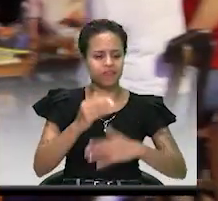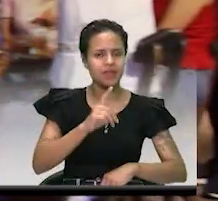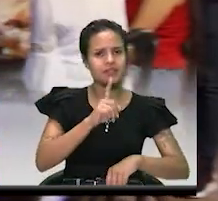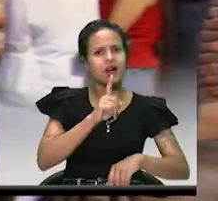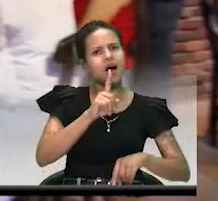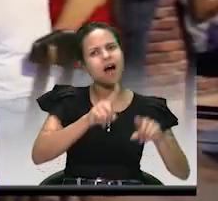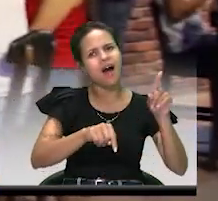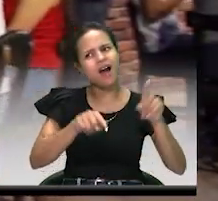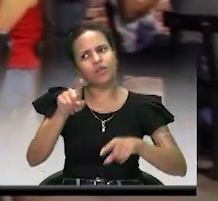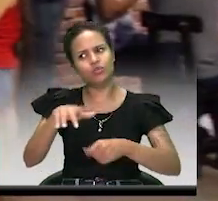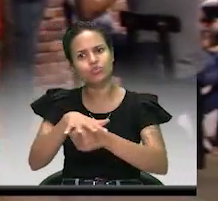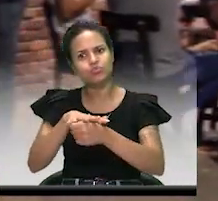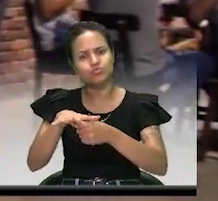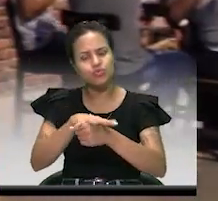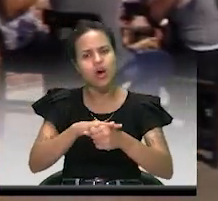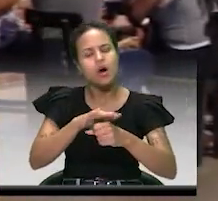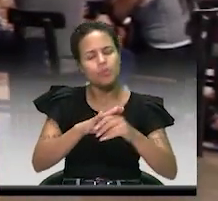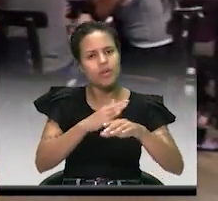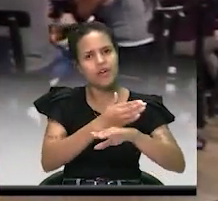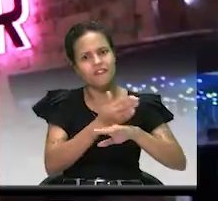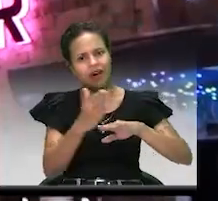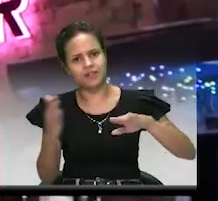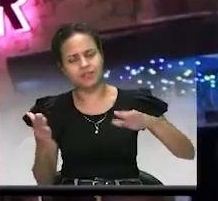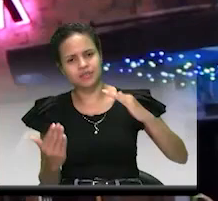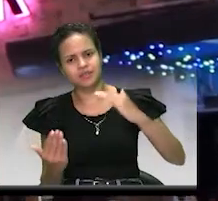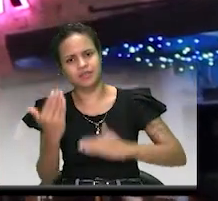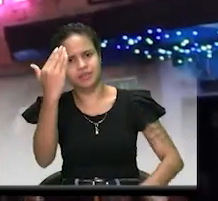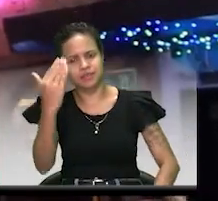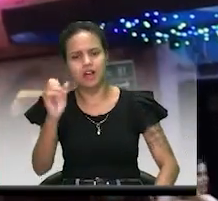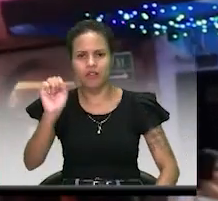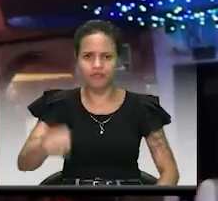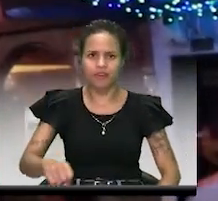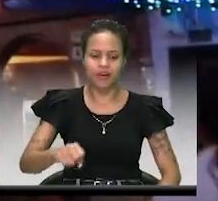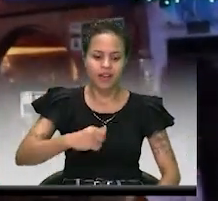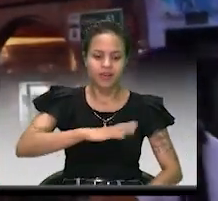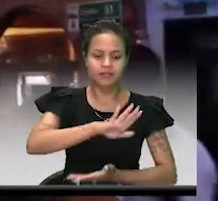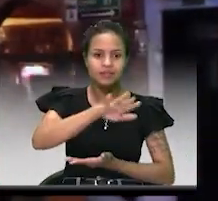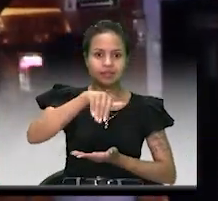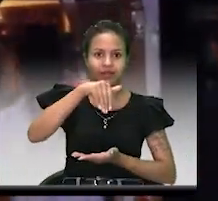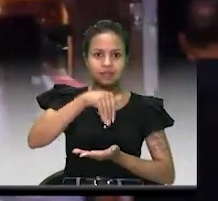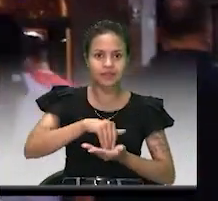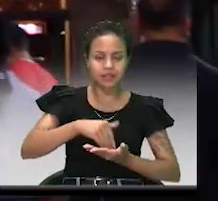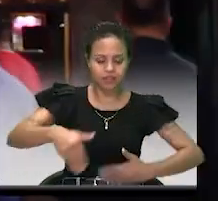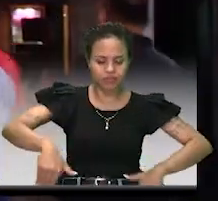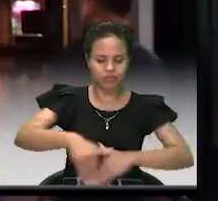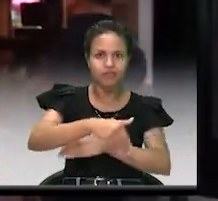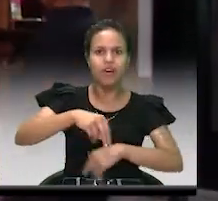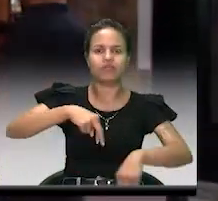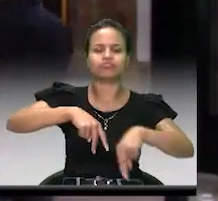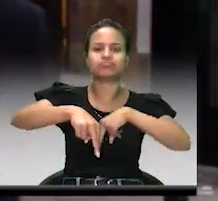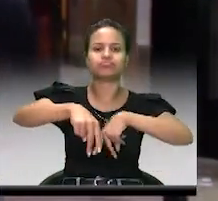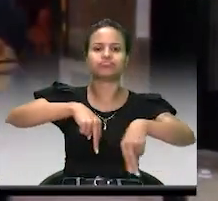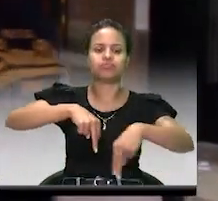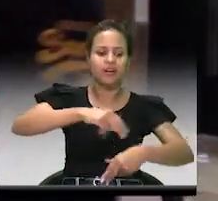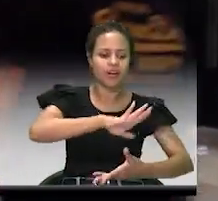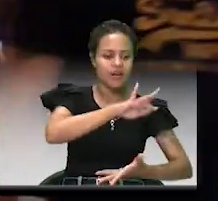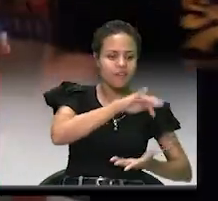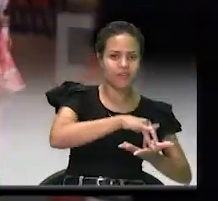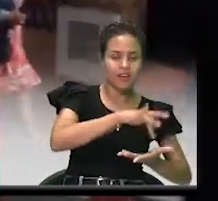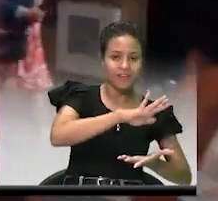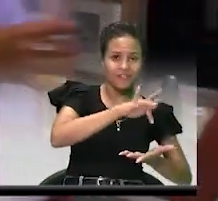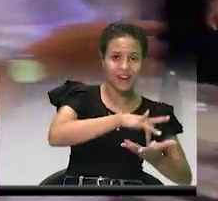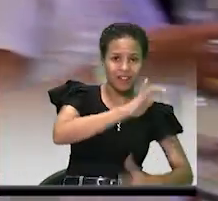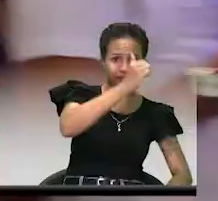sectores de la ciudad y los establecimientos comerciales de la zona centro. En el corredor peatonal entre el Parque Principal y los